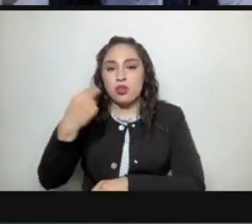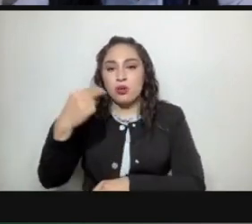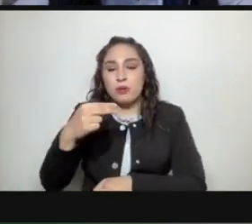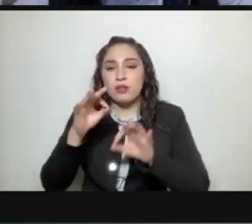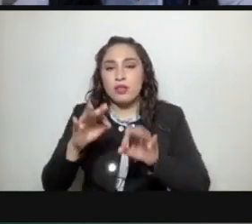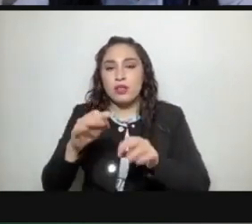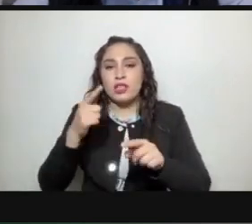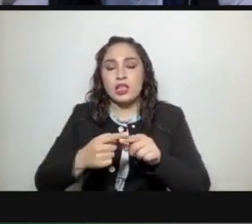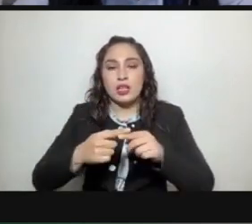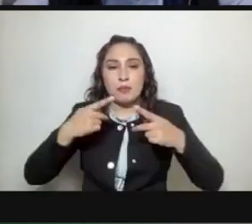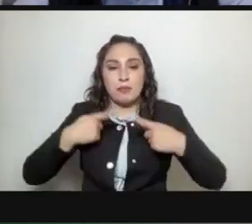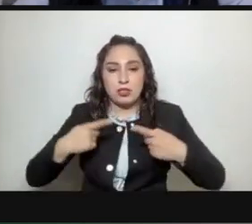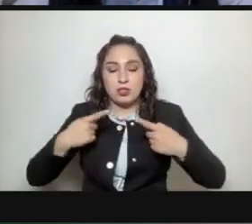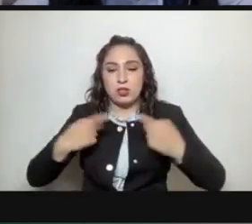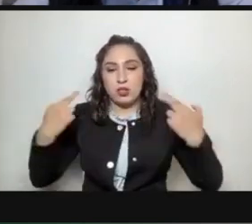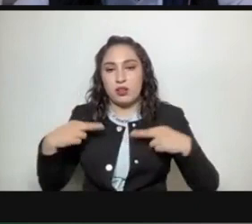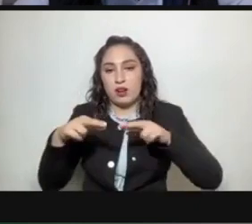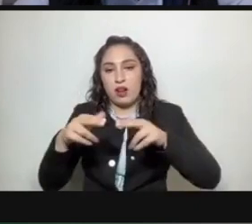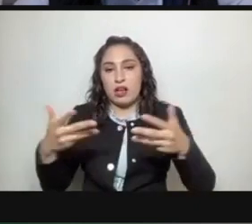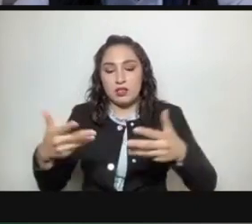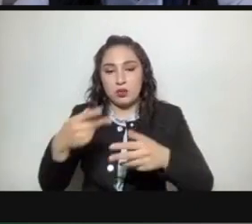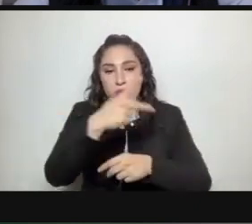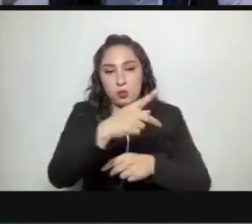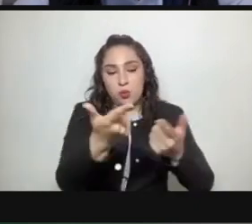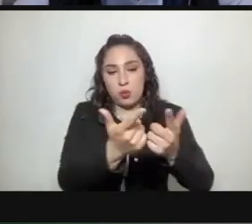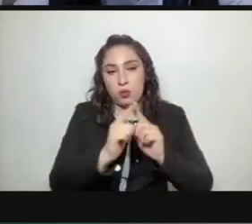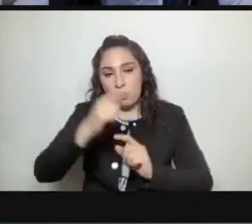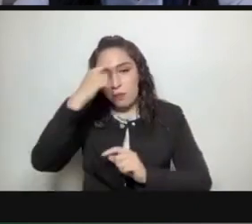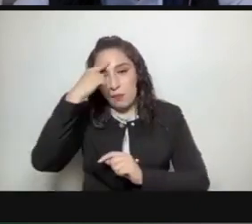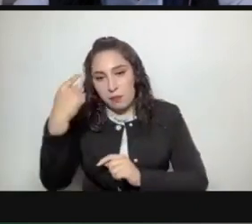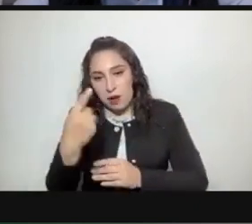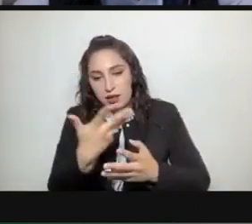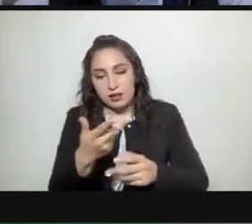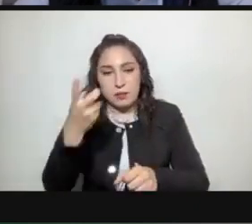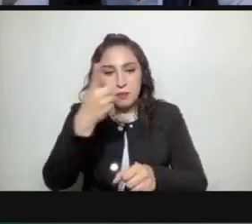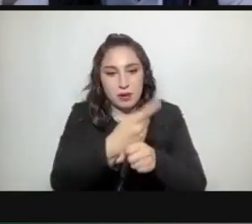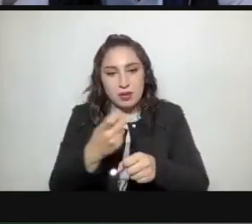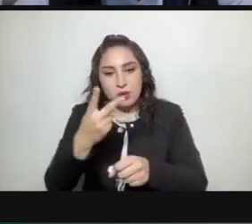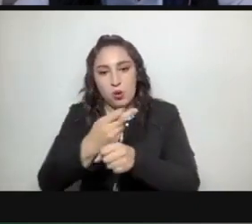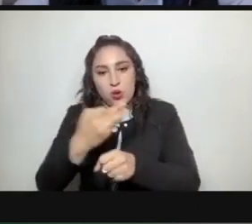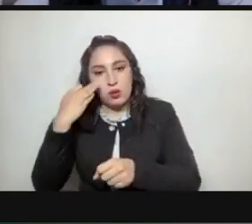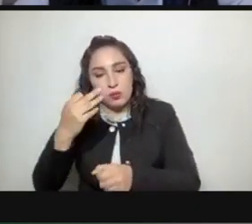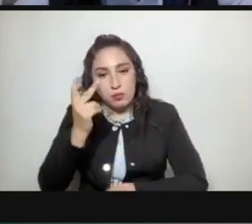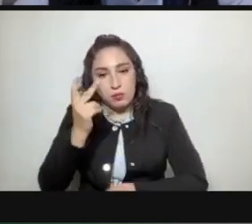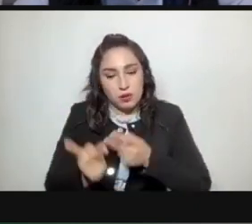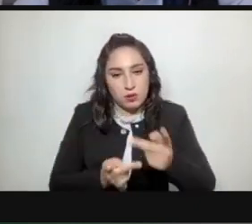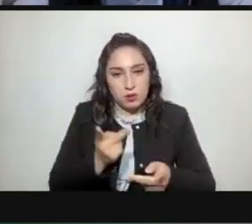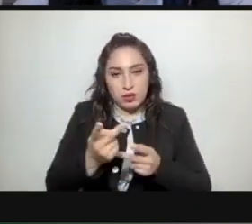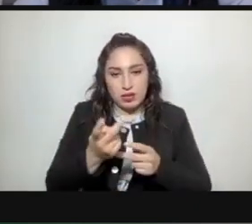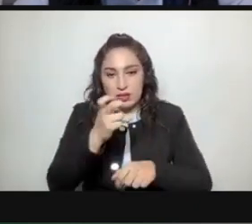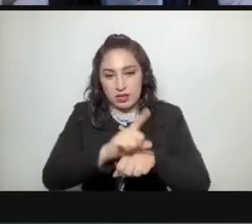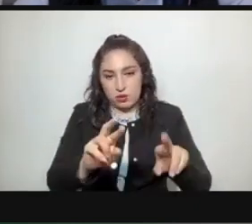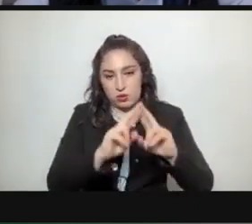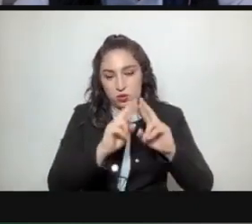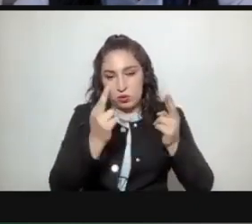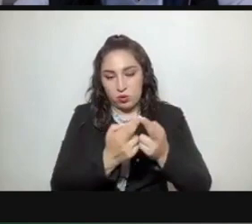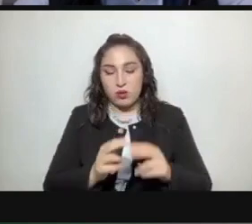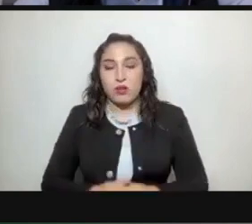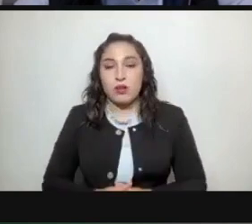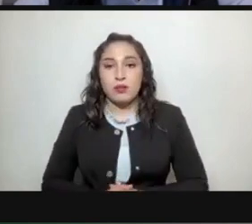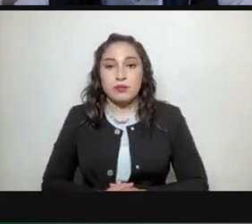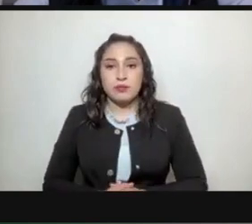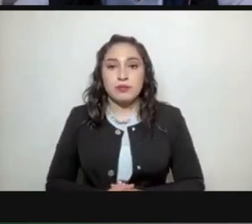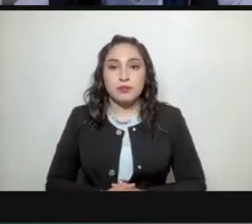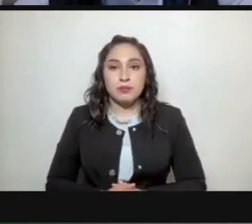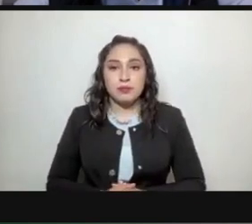sus respectivos posicionamientos y réplicas por cada grupo o asociación parlamentaria no omito mencionarles que a fin de